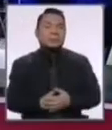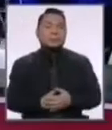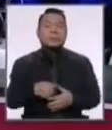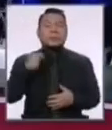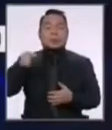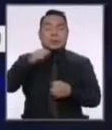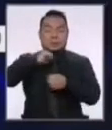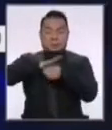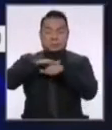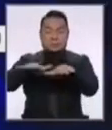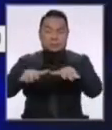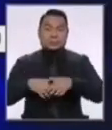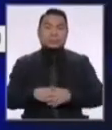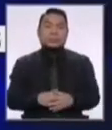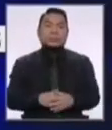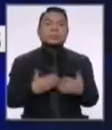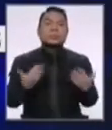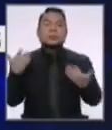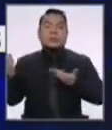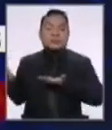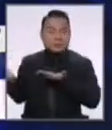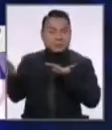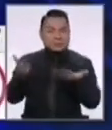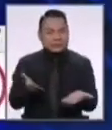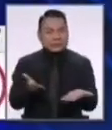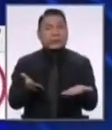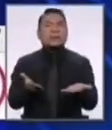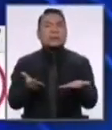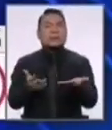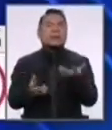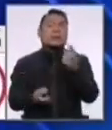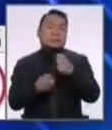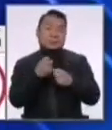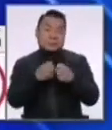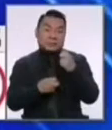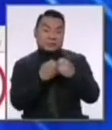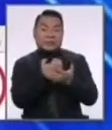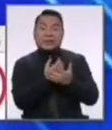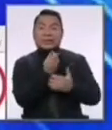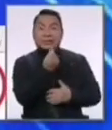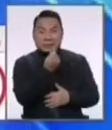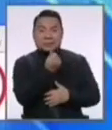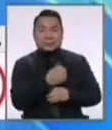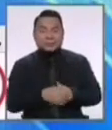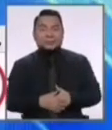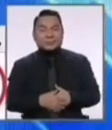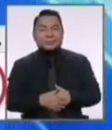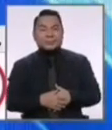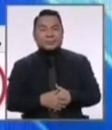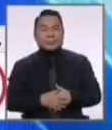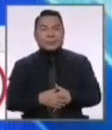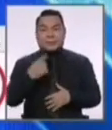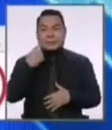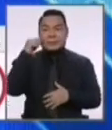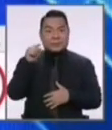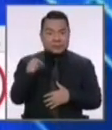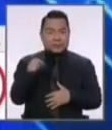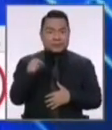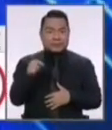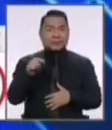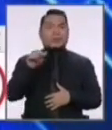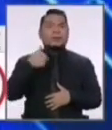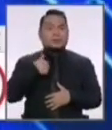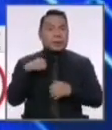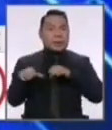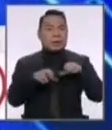la pandemia te ha traído problemas económicos. Para eso voy a hacer tres